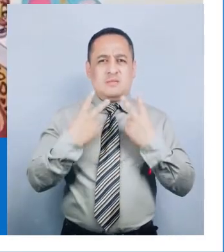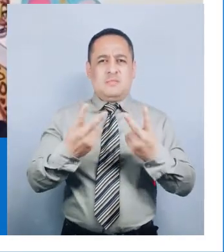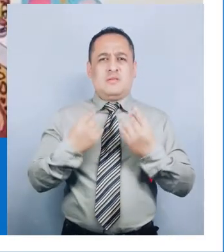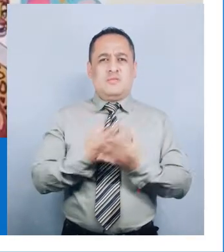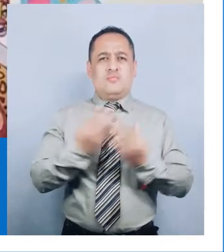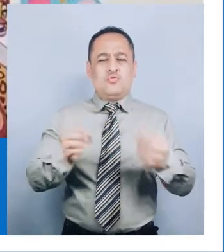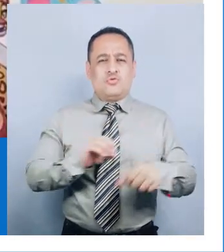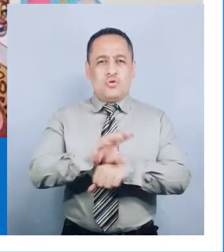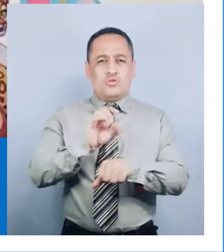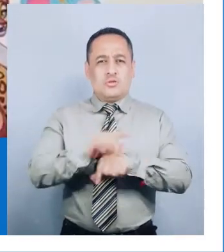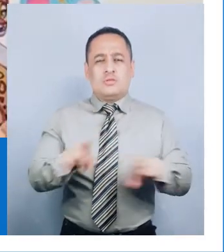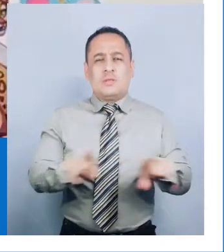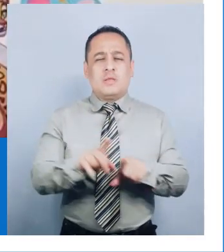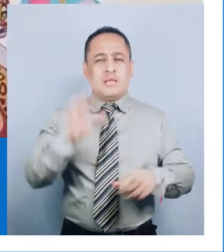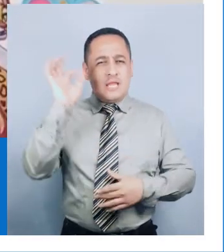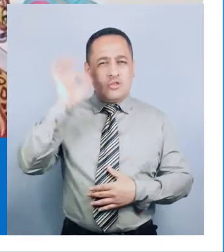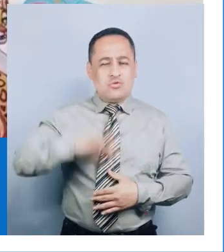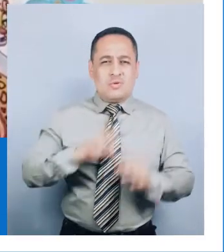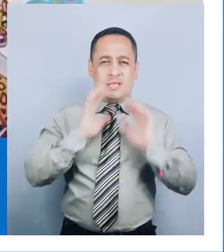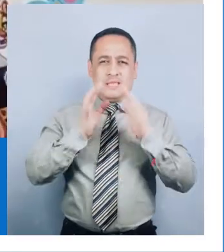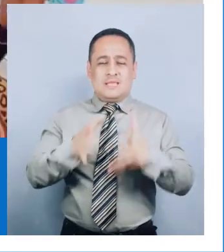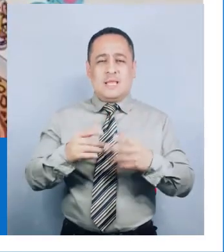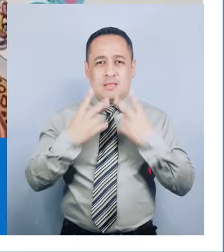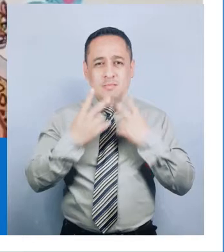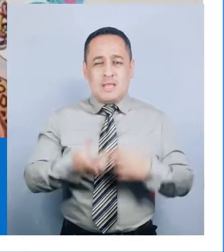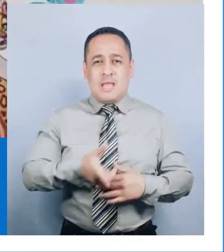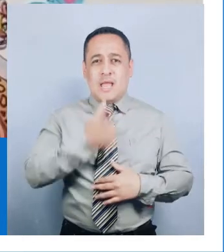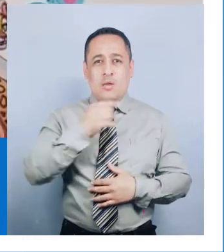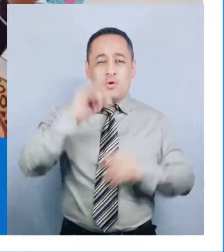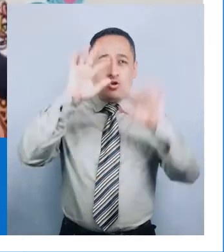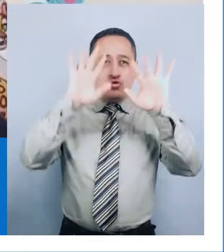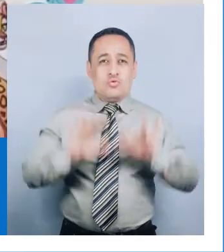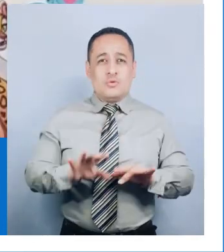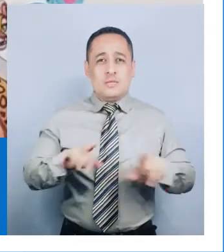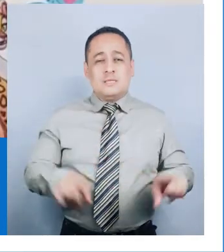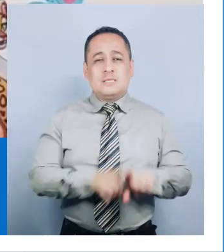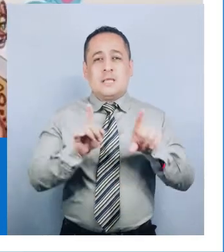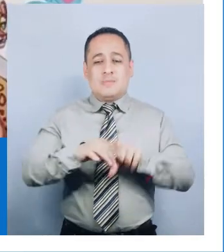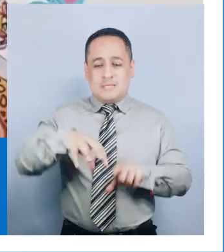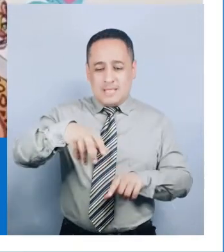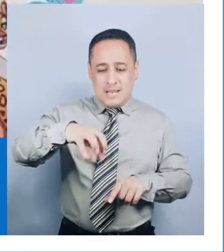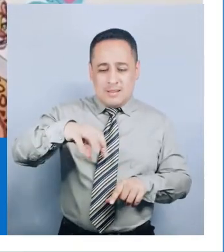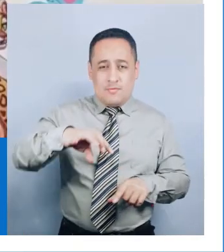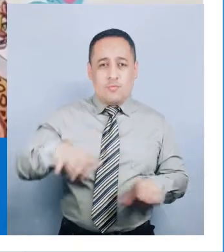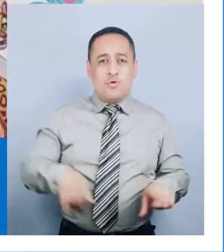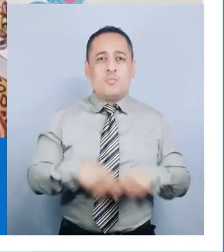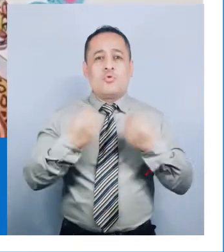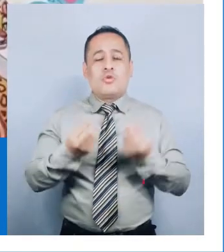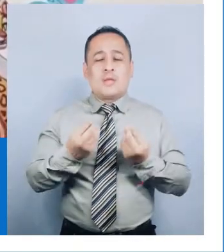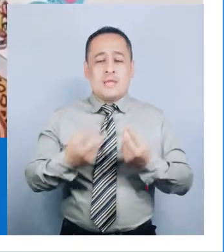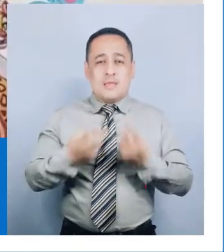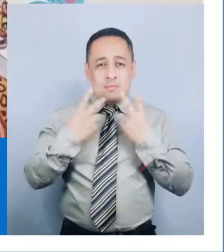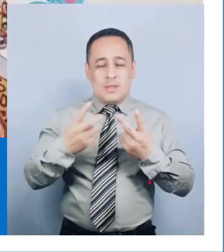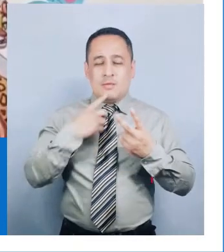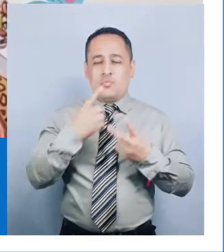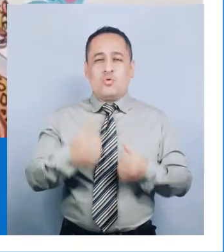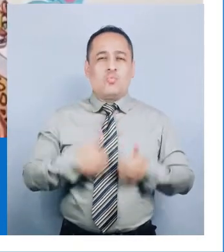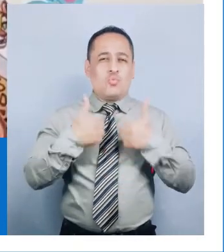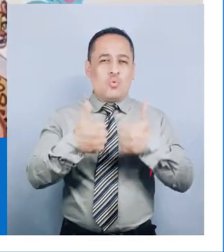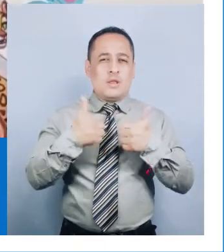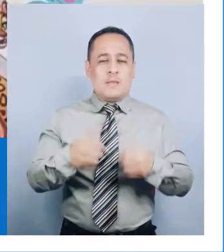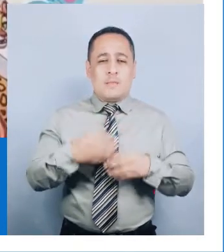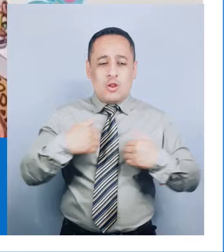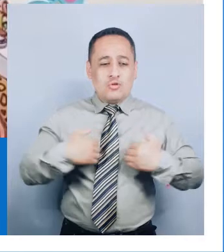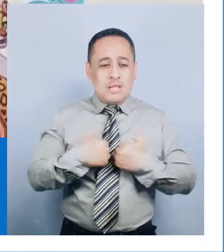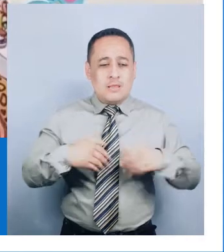recomendación es que nunca desperdicien esa agua de lluvia y la del grifo, porque es buena